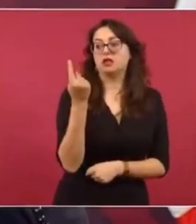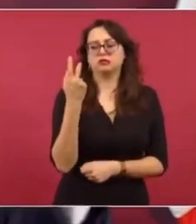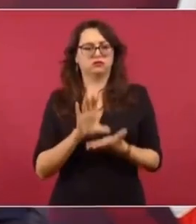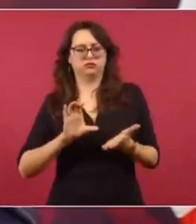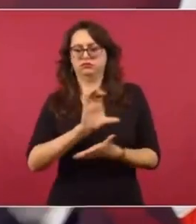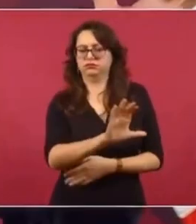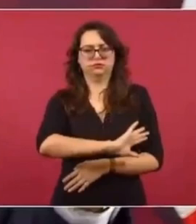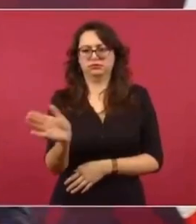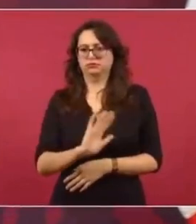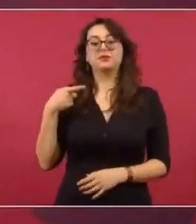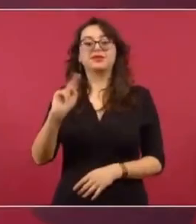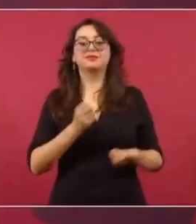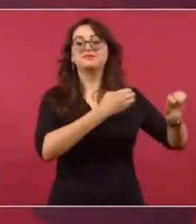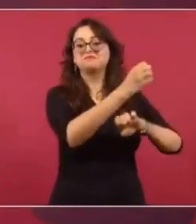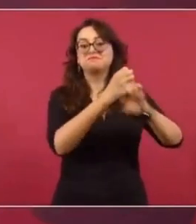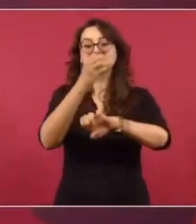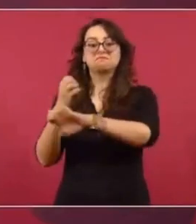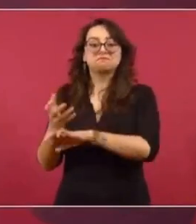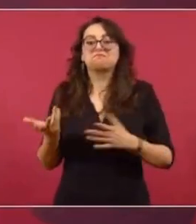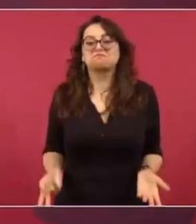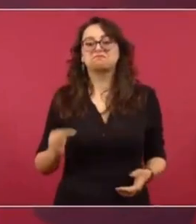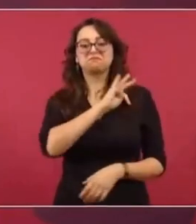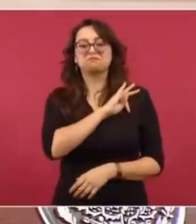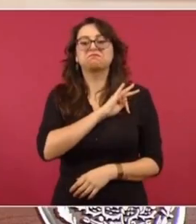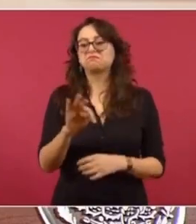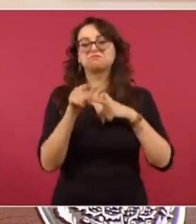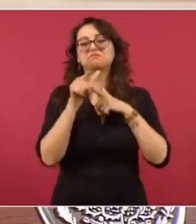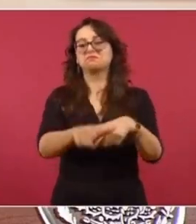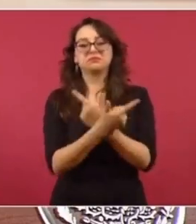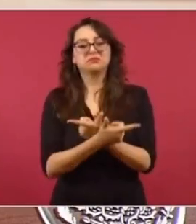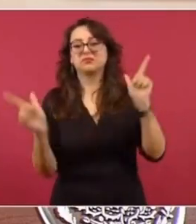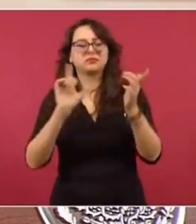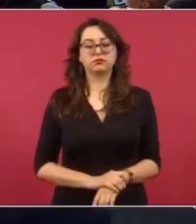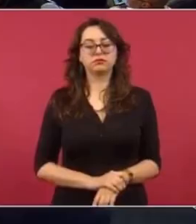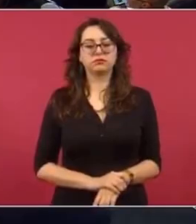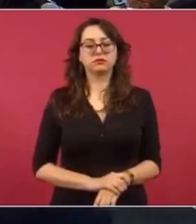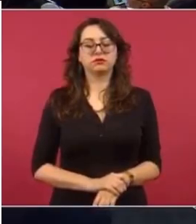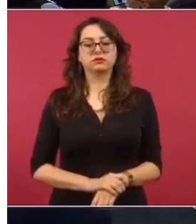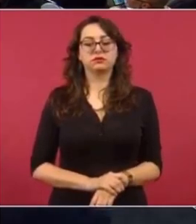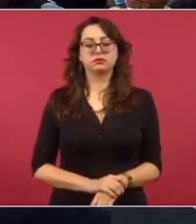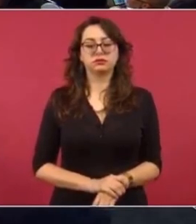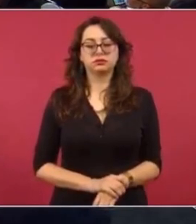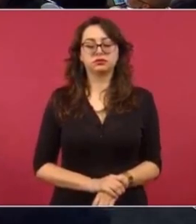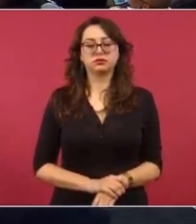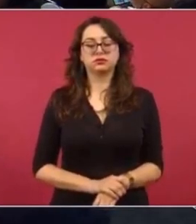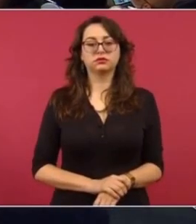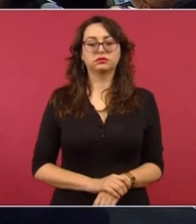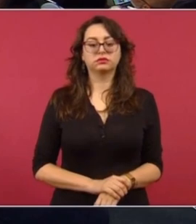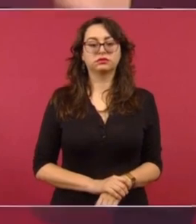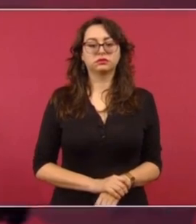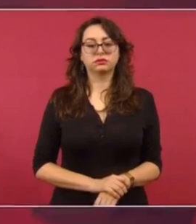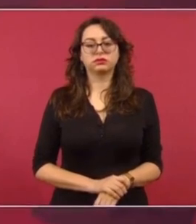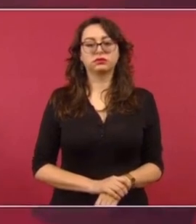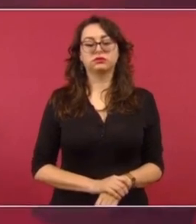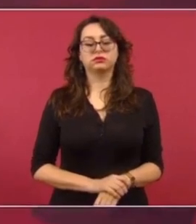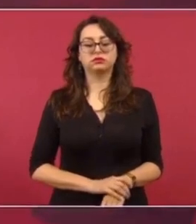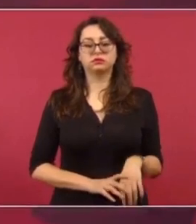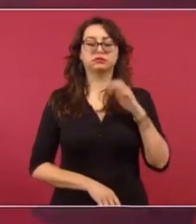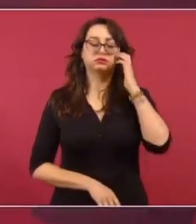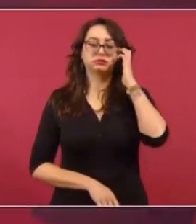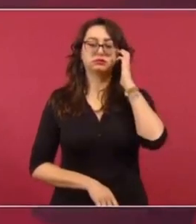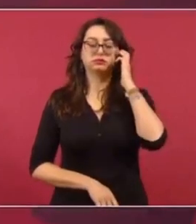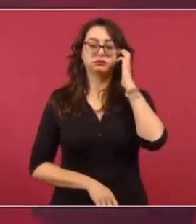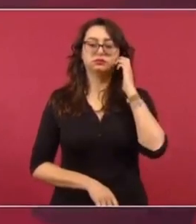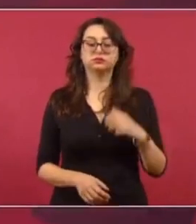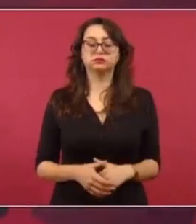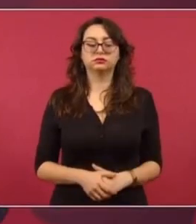televisión, brincan, porque ahorita están haciendo su agosto. Ahí en Coahuila. Todavía vamos a hablar con la